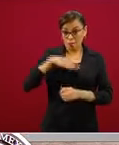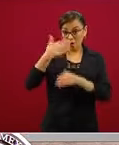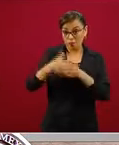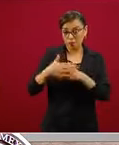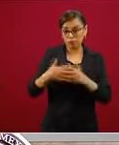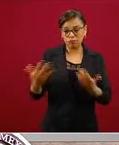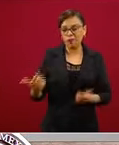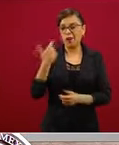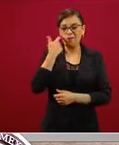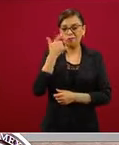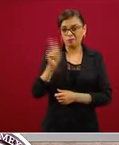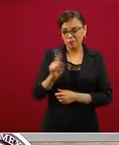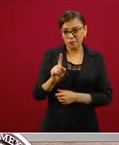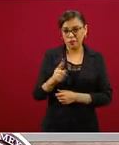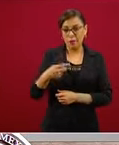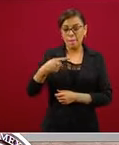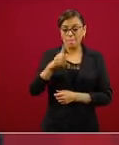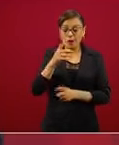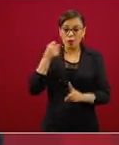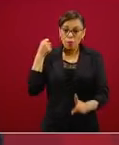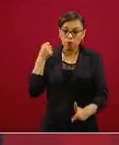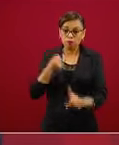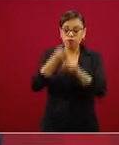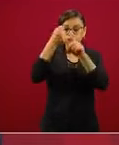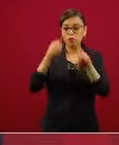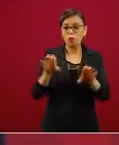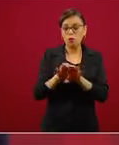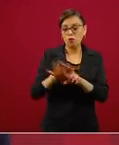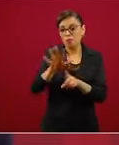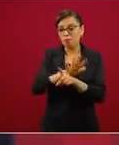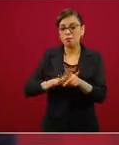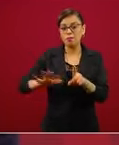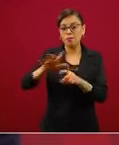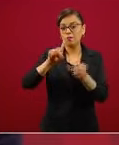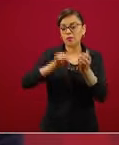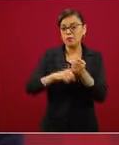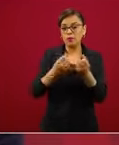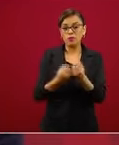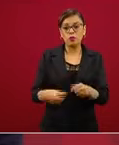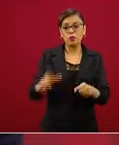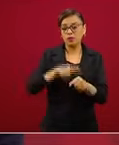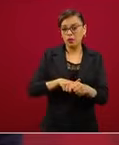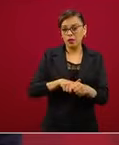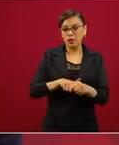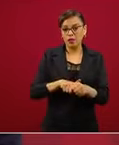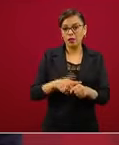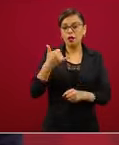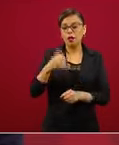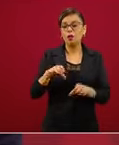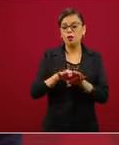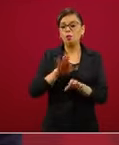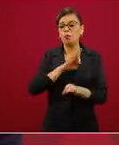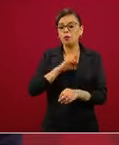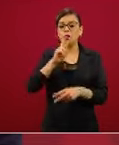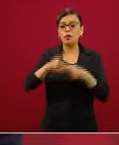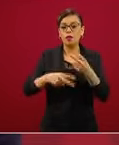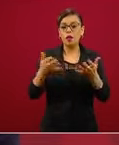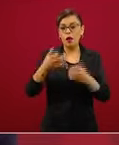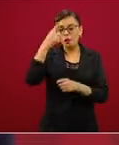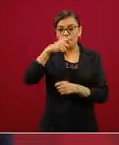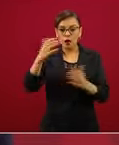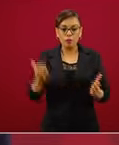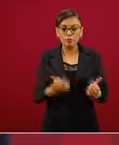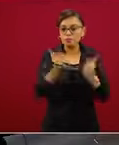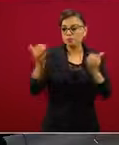tener, pero también la vulnerabilidad social y la capacidad de recuperación de las poblaciones,